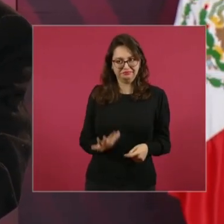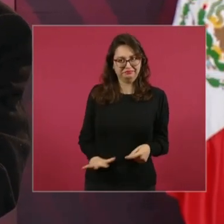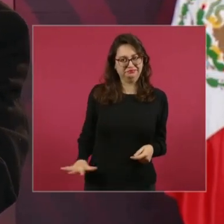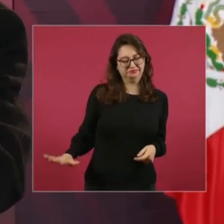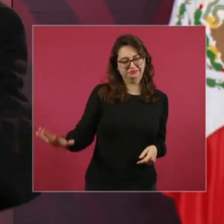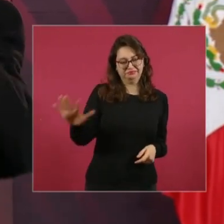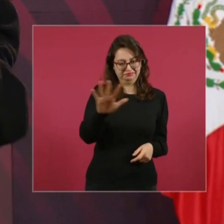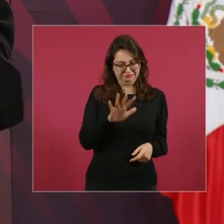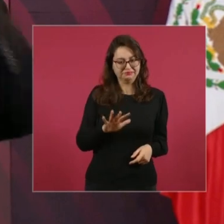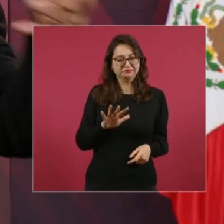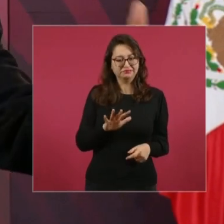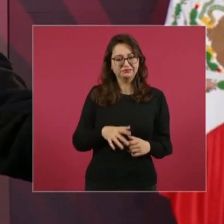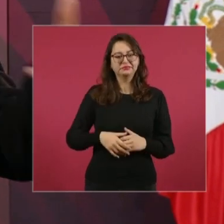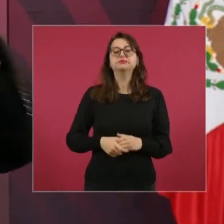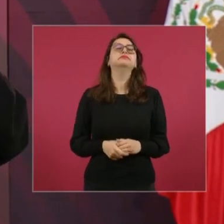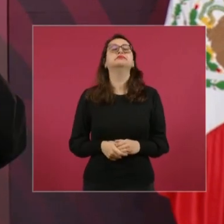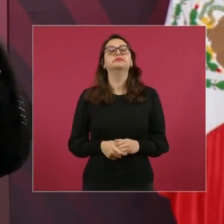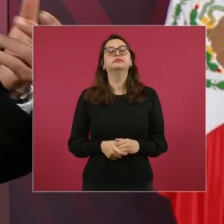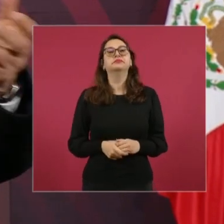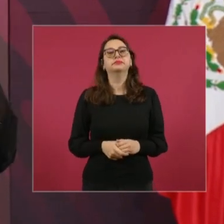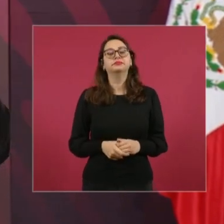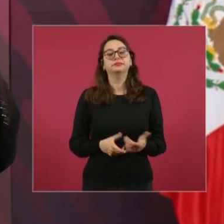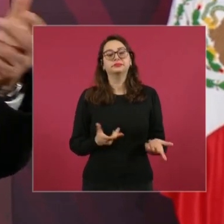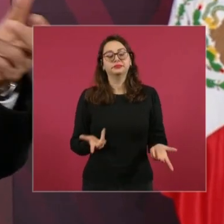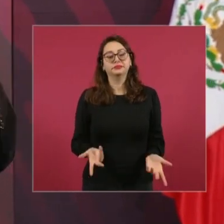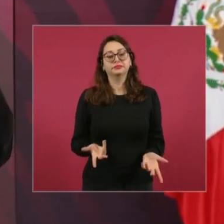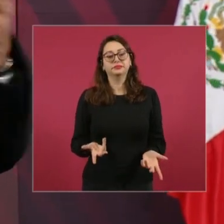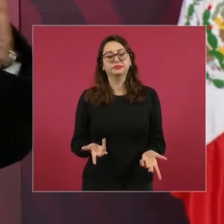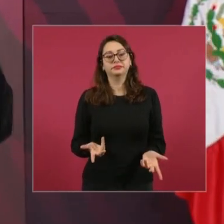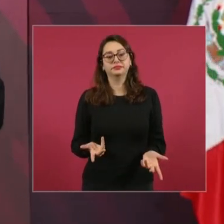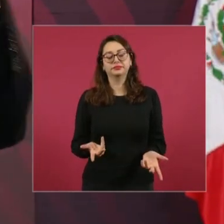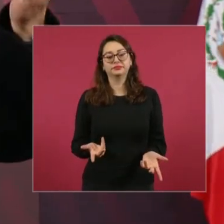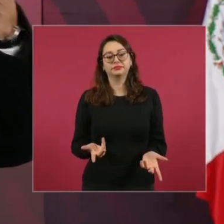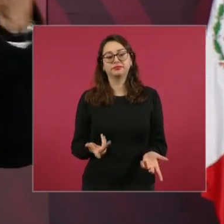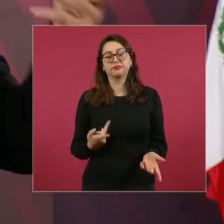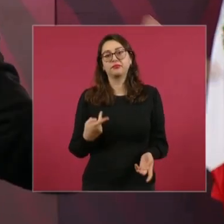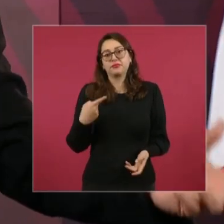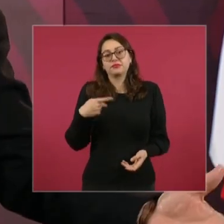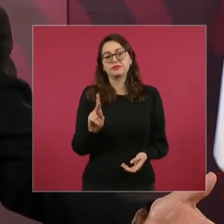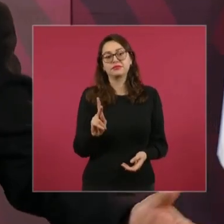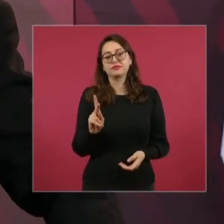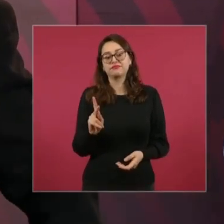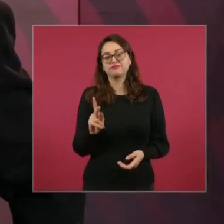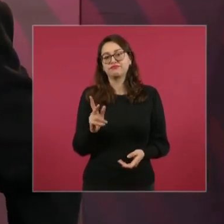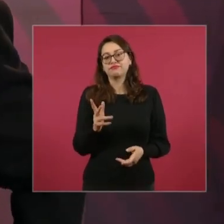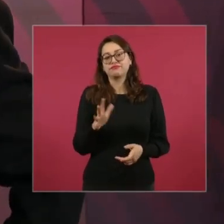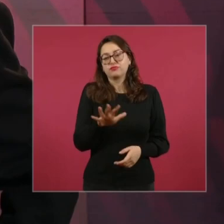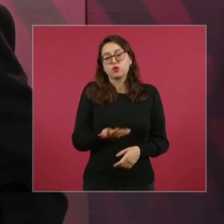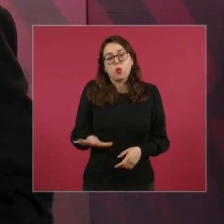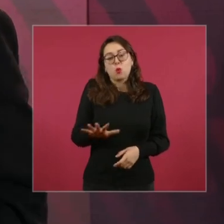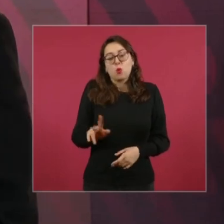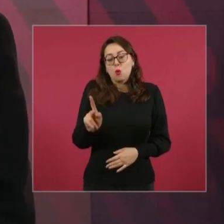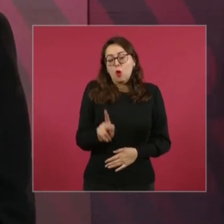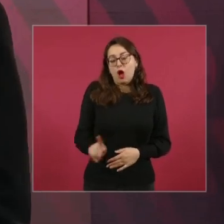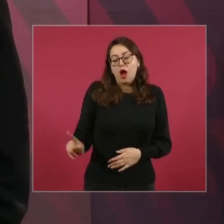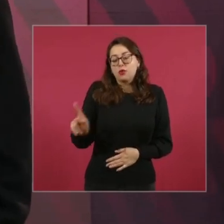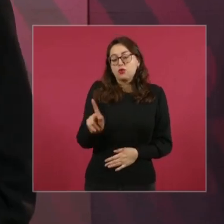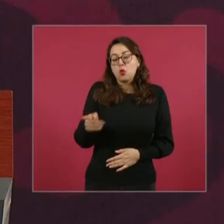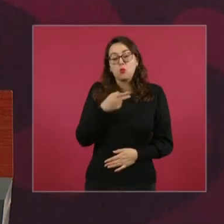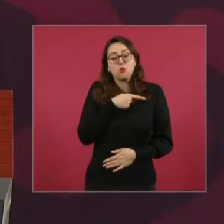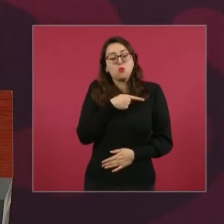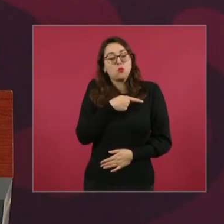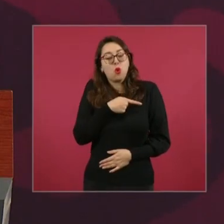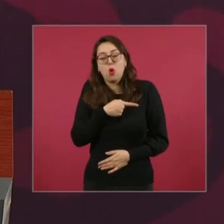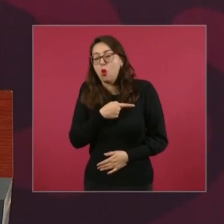pero si hay más pobreza cualquiera, que tenga más, es